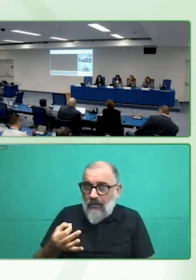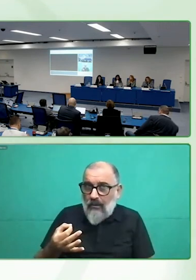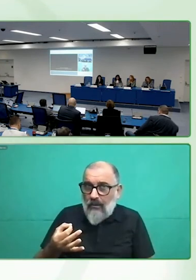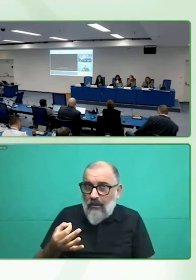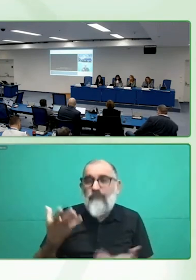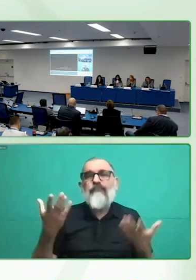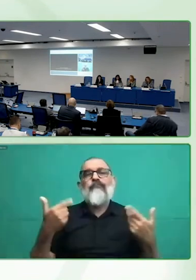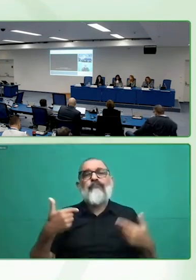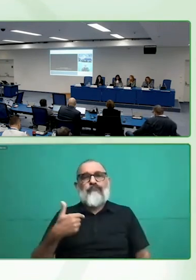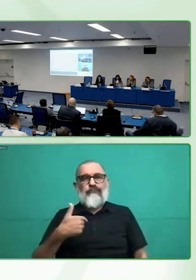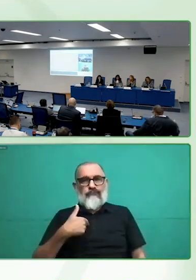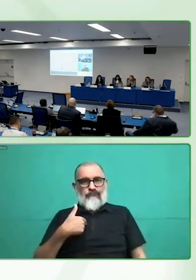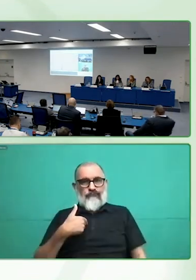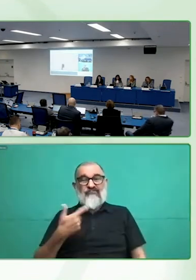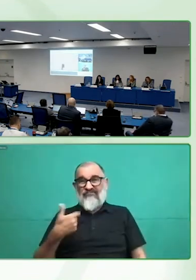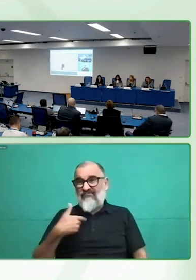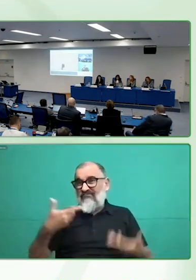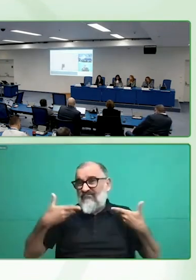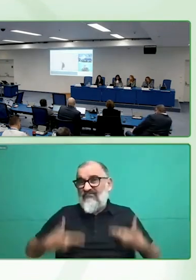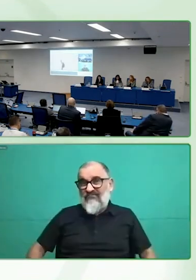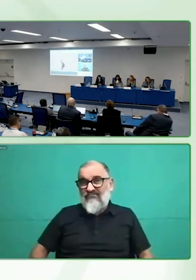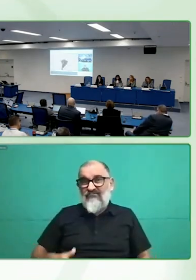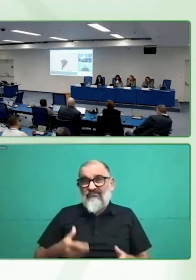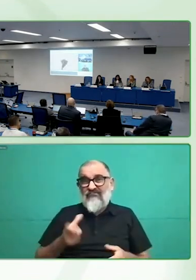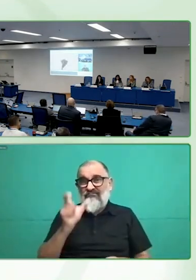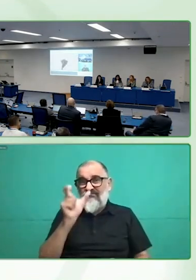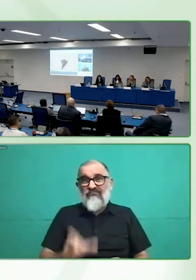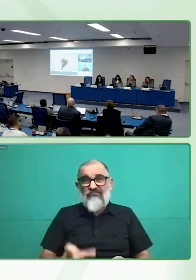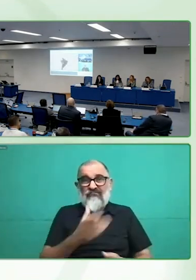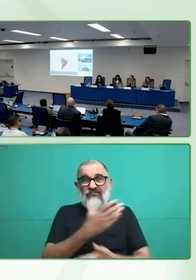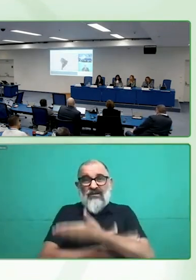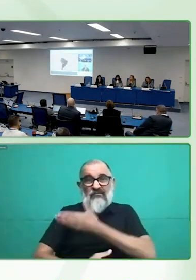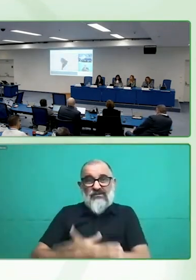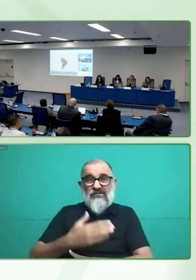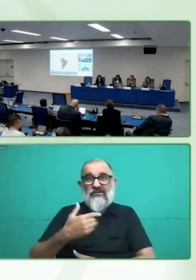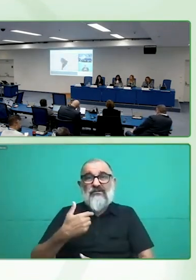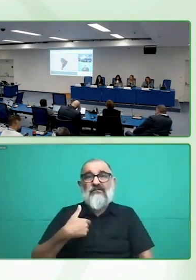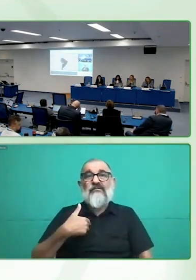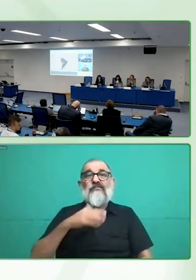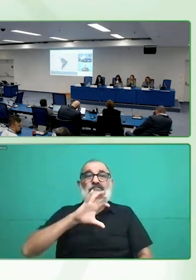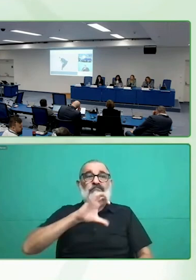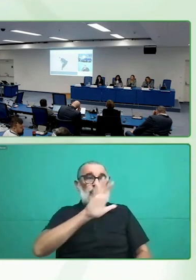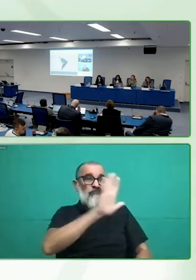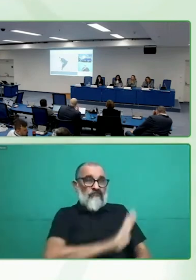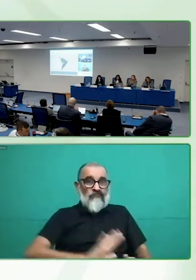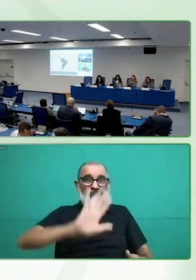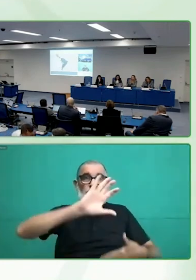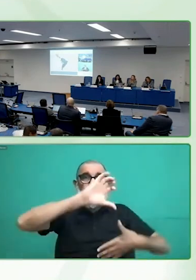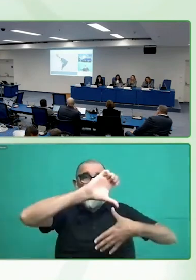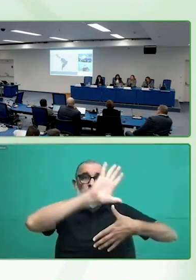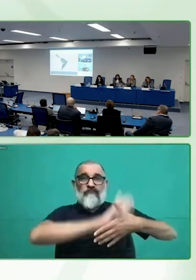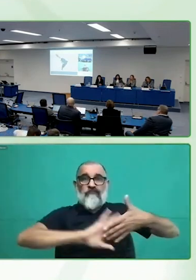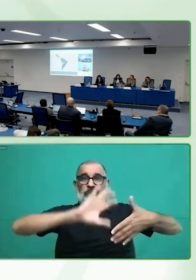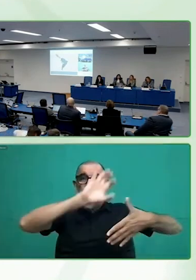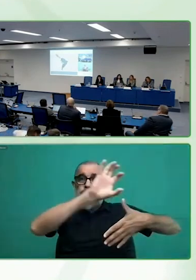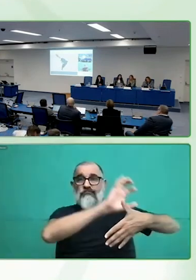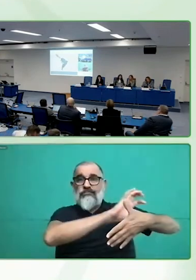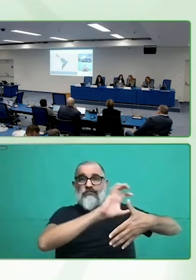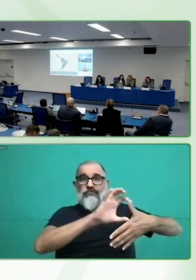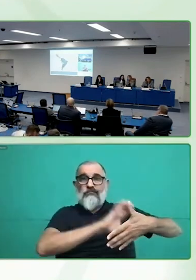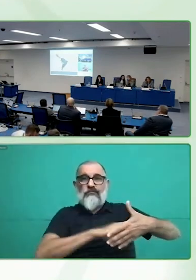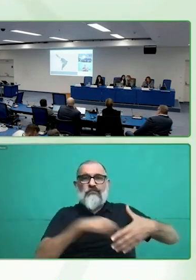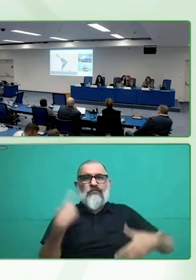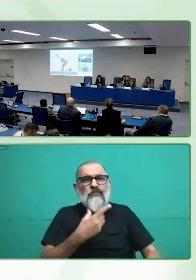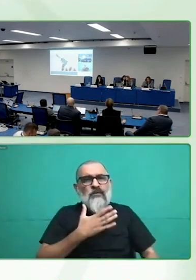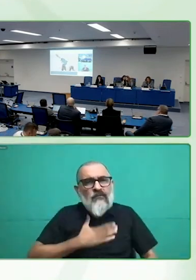En los países de nuestra región, queremos que quienes tienen la responsabilidad de hacerlo, garanticen